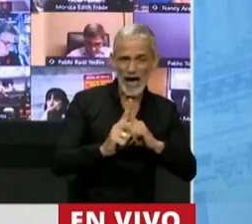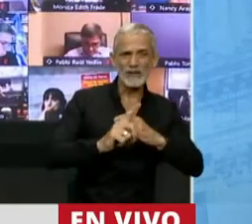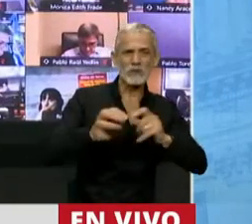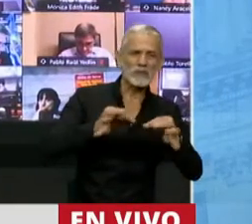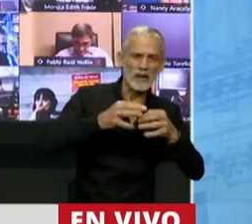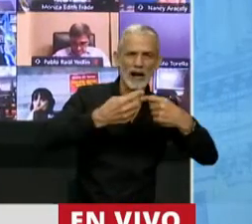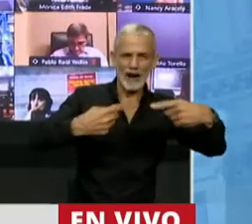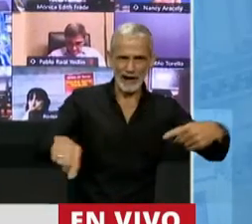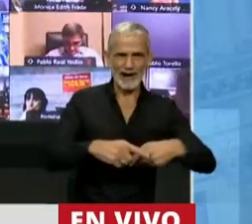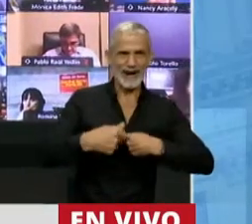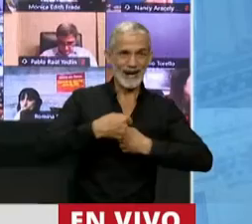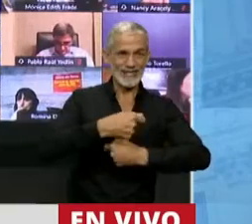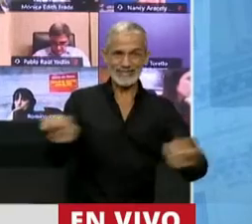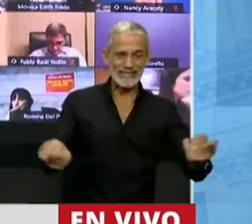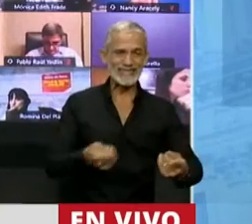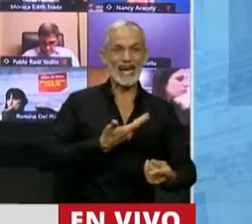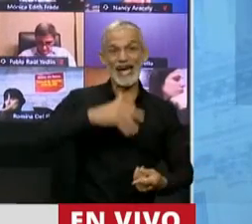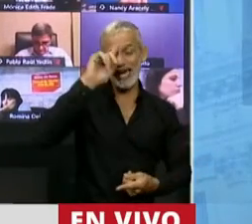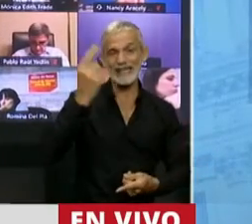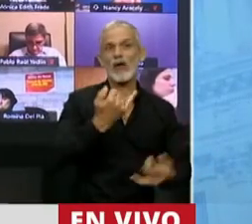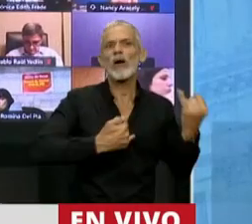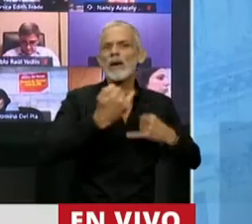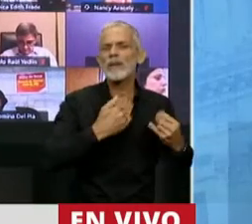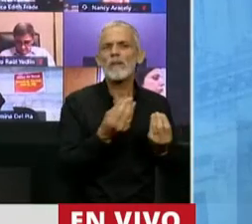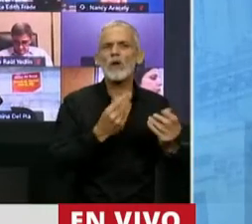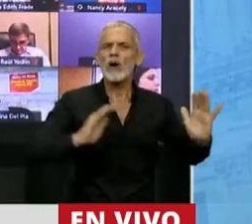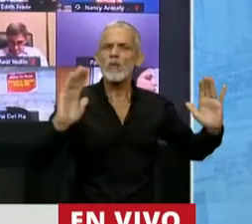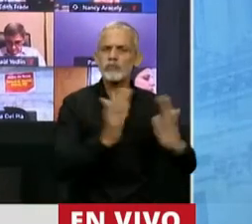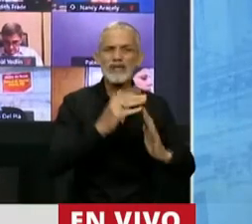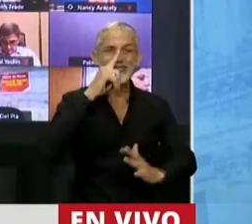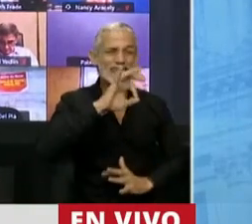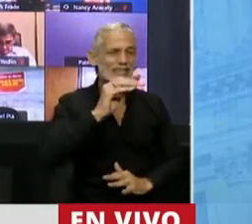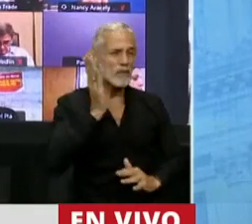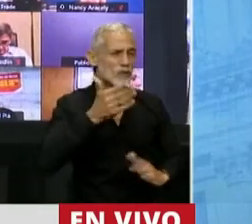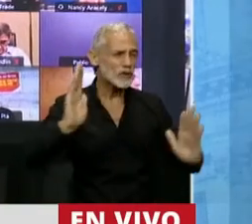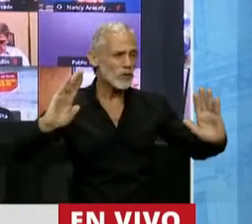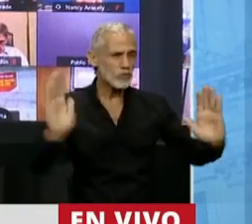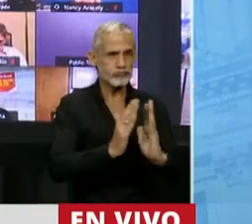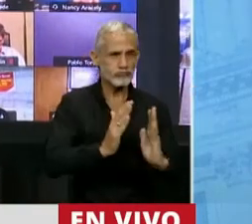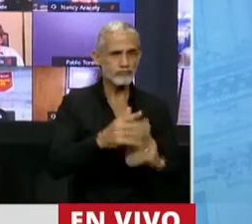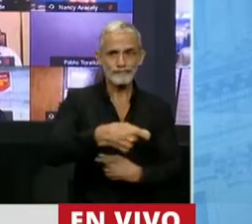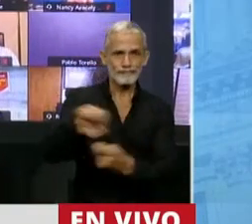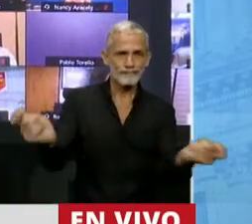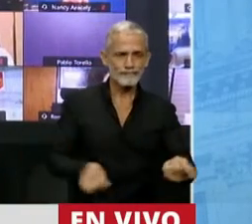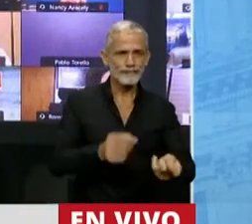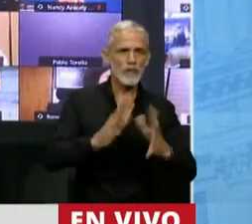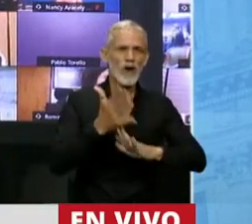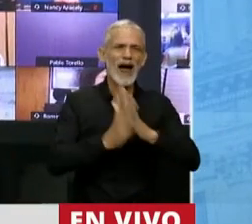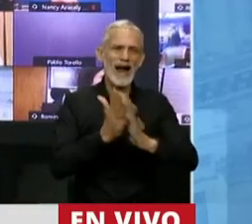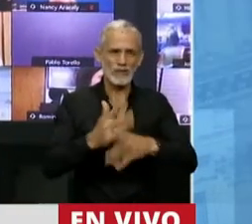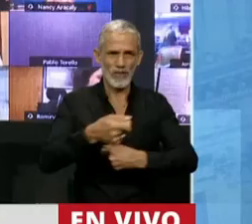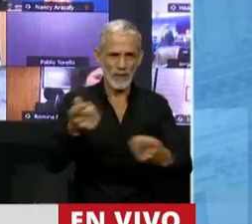por eso es que es tan importante que el Estado nos explique por qué disminuyó un 70% la distribución de métodos